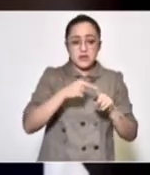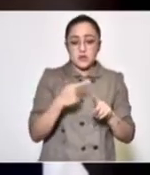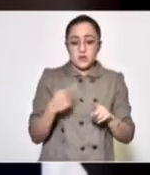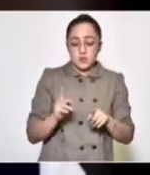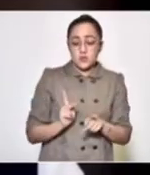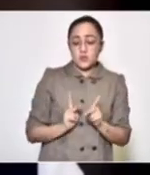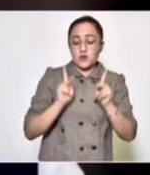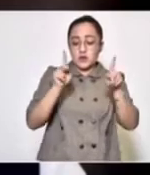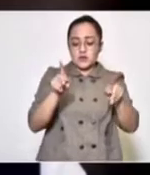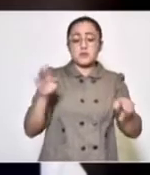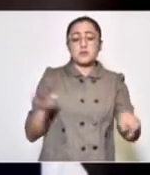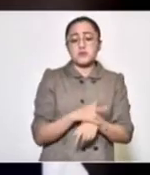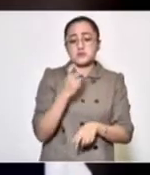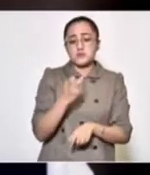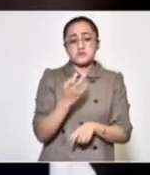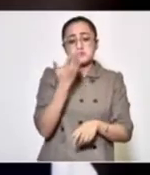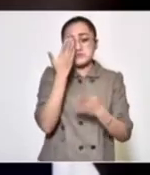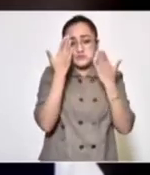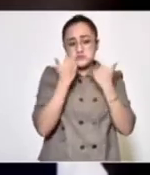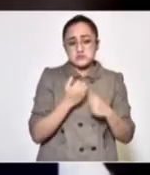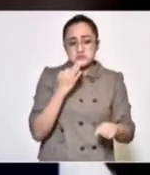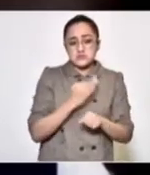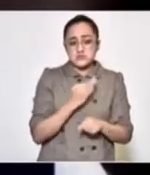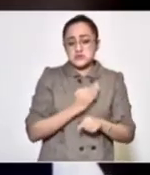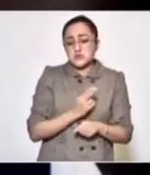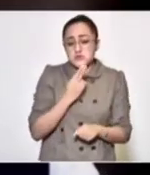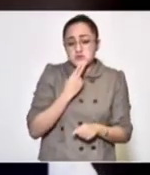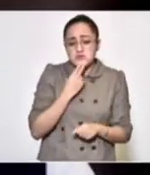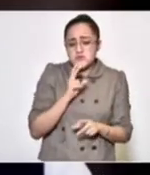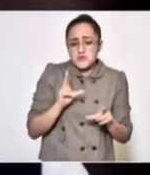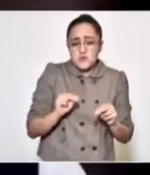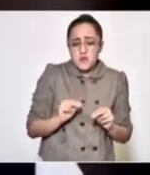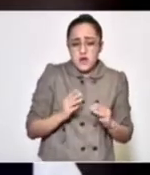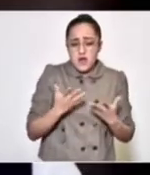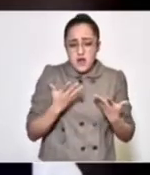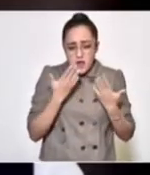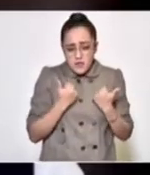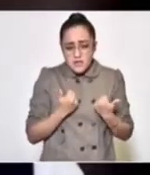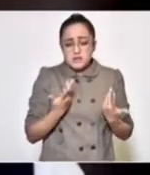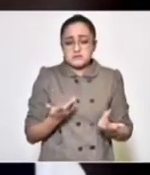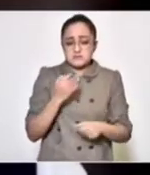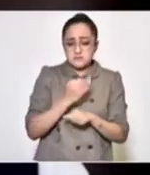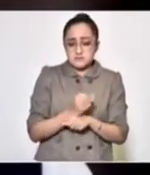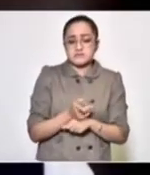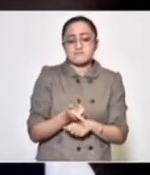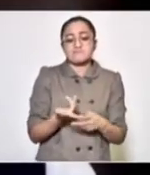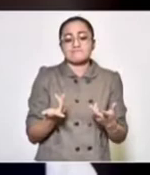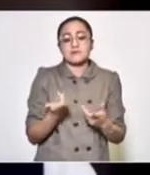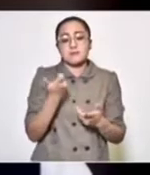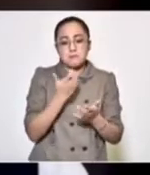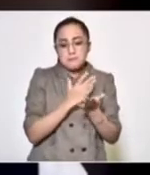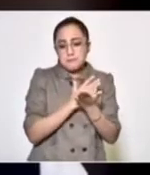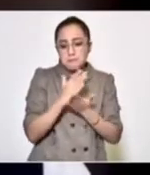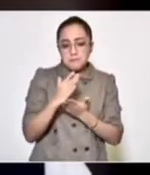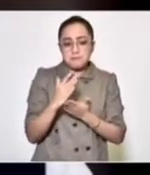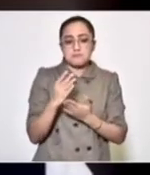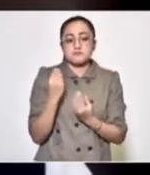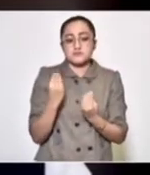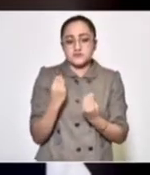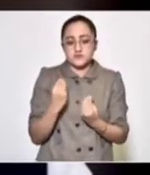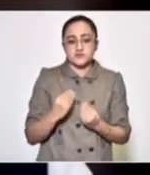los puentes, por lo que carecen completamente de función estructural de soporte, lo que representa desde luego un sobrecosto en su construcción.